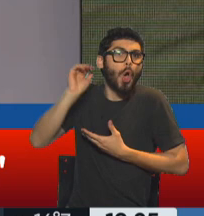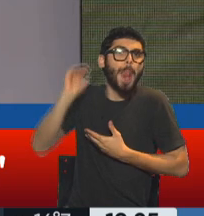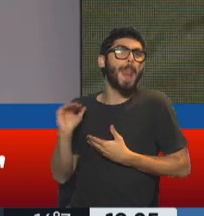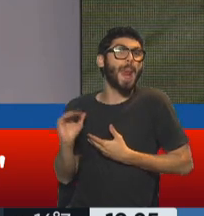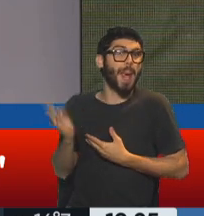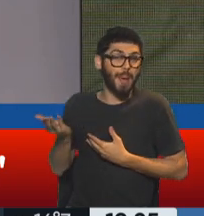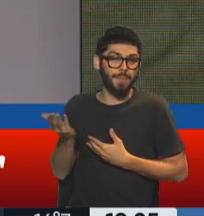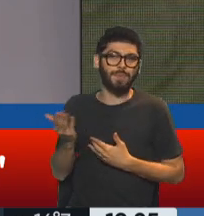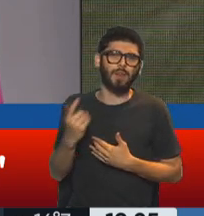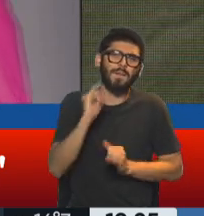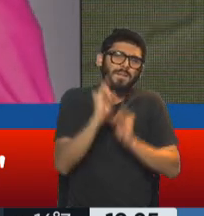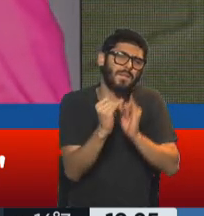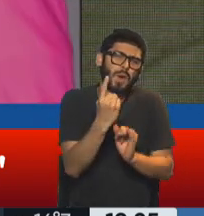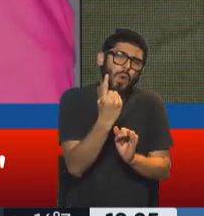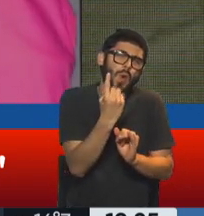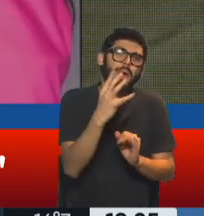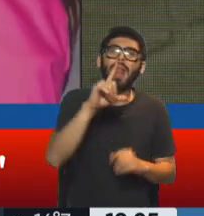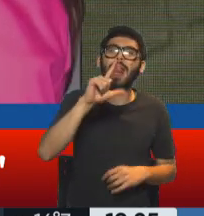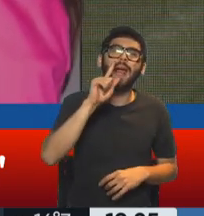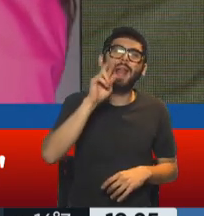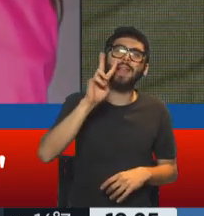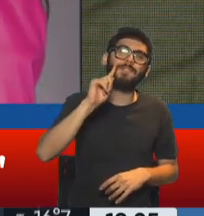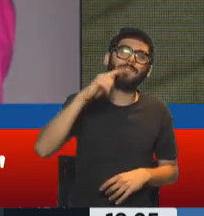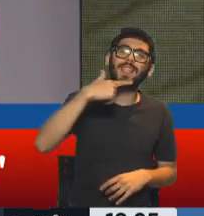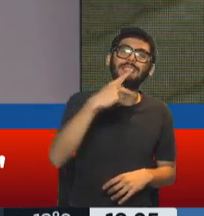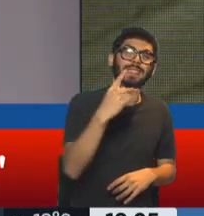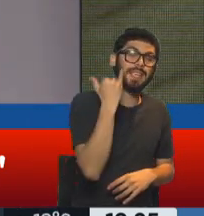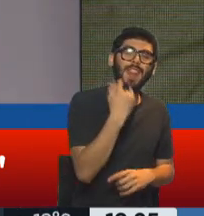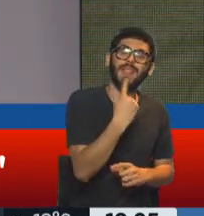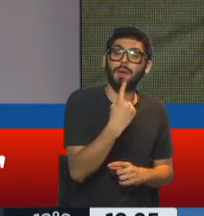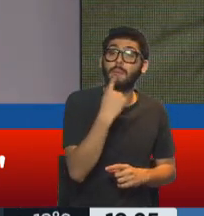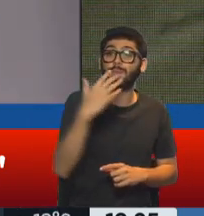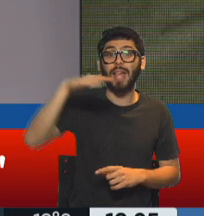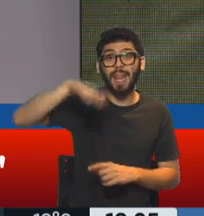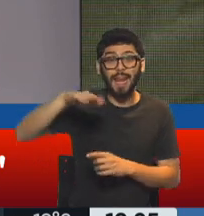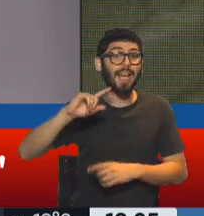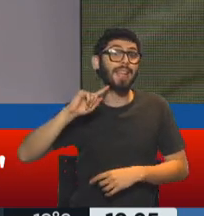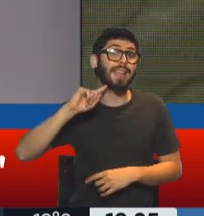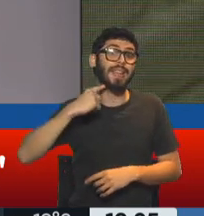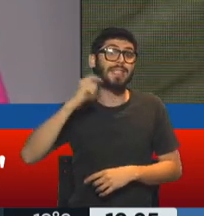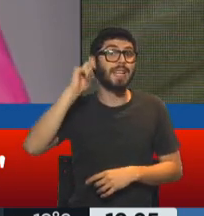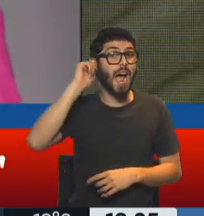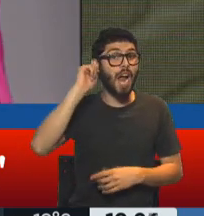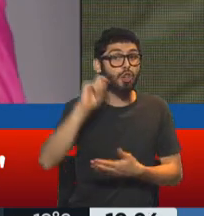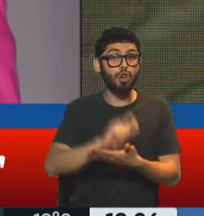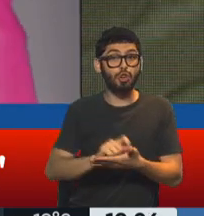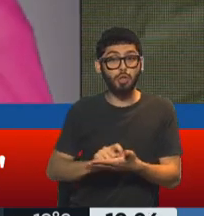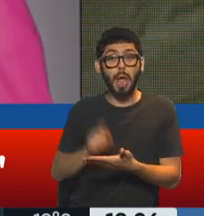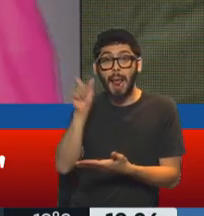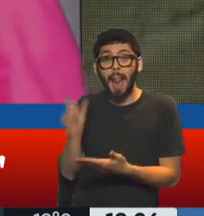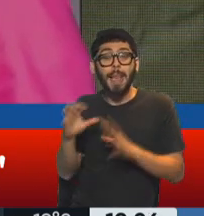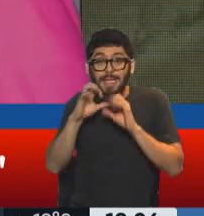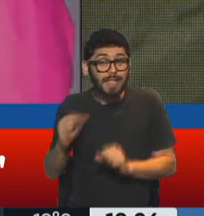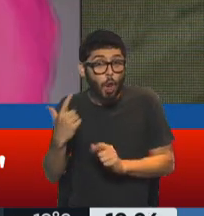simplemente voy a contar una anécdota. Alguna vez dijo Daniel Divinsky que tiene que ver con que una niña de 13 años le escribió una carta. Él no tenía secretario,